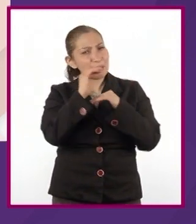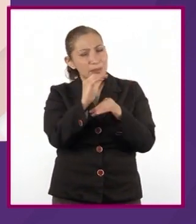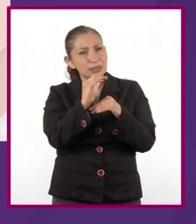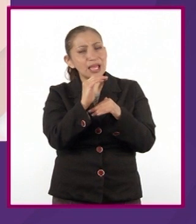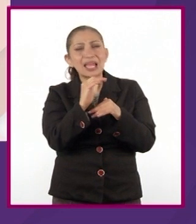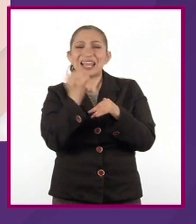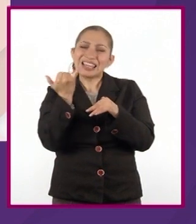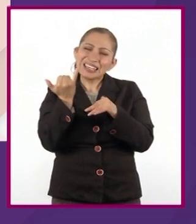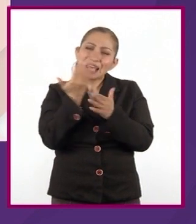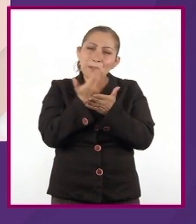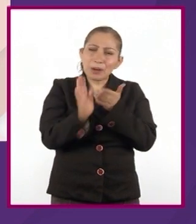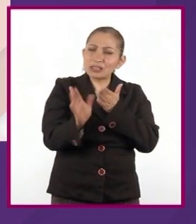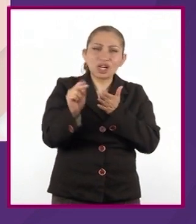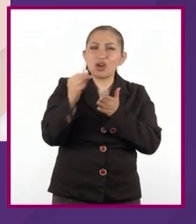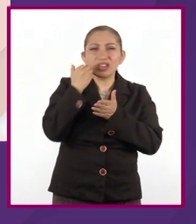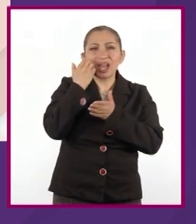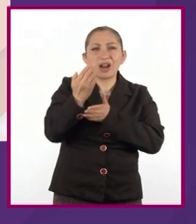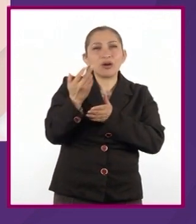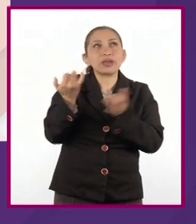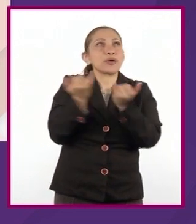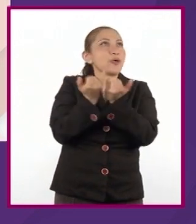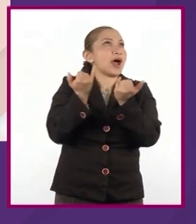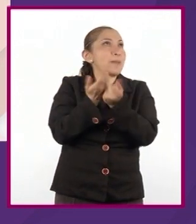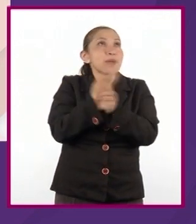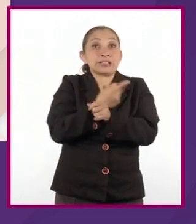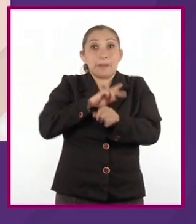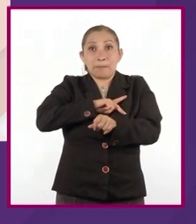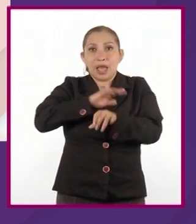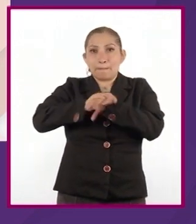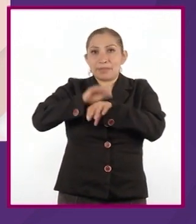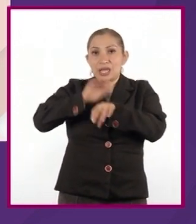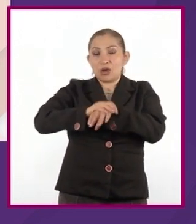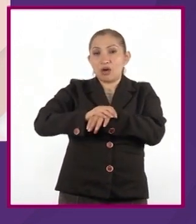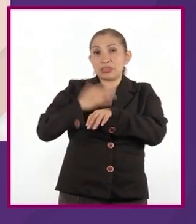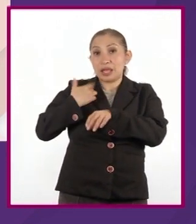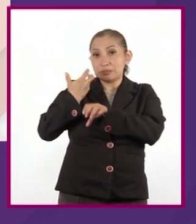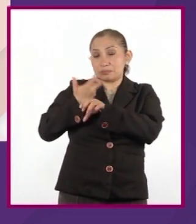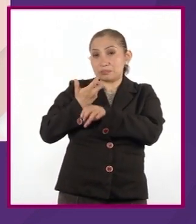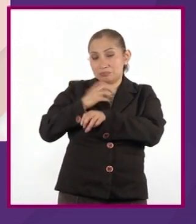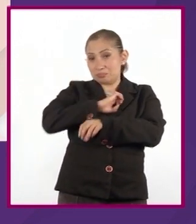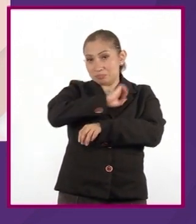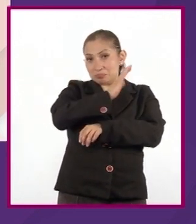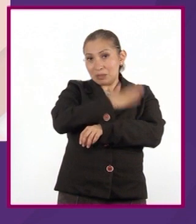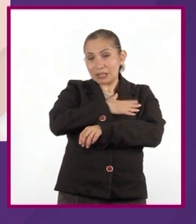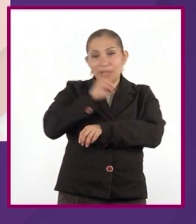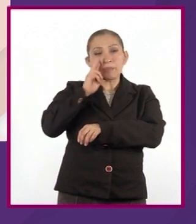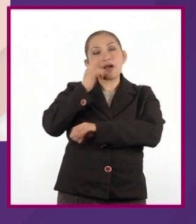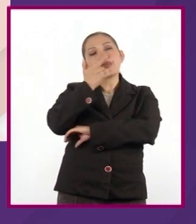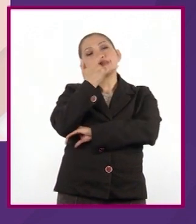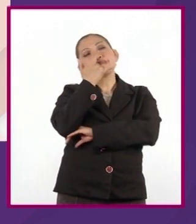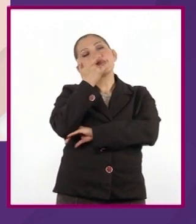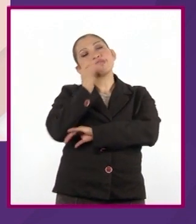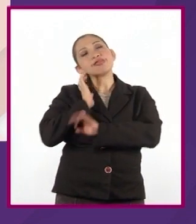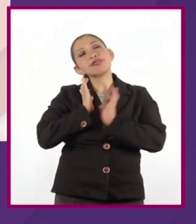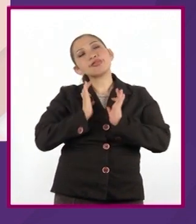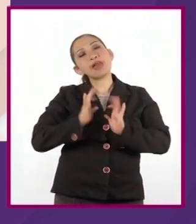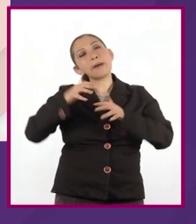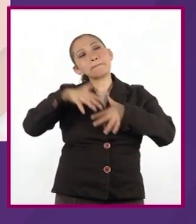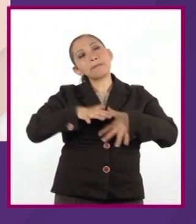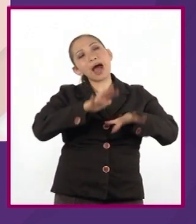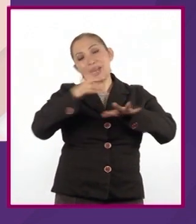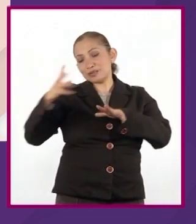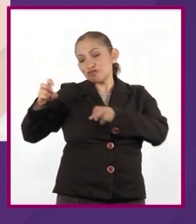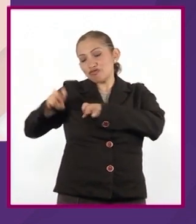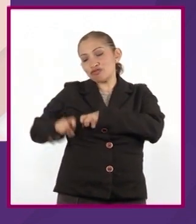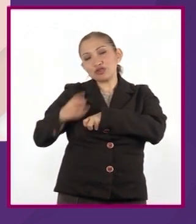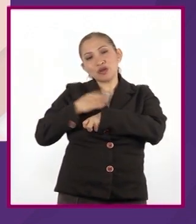Además, no quiero que me pase lo que a un amigo mío gallego que cierto día contemplaba pacíficamente el mar con su